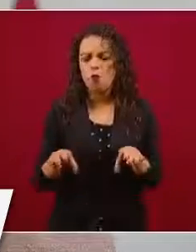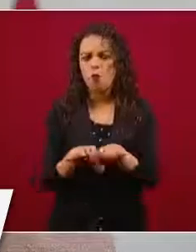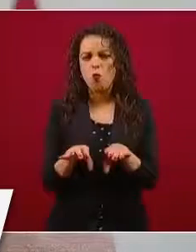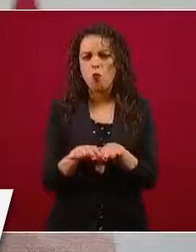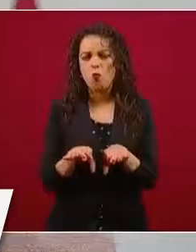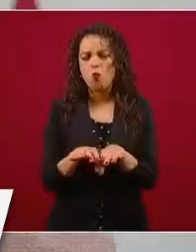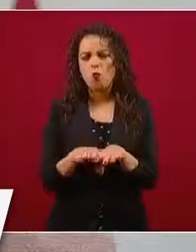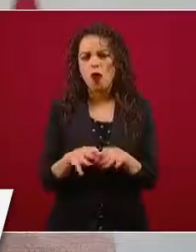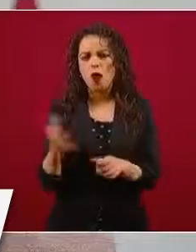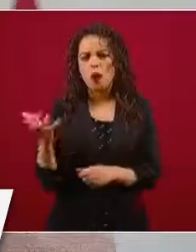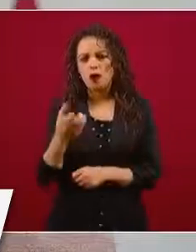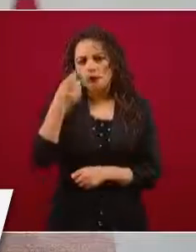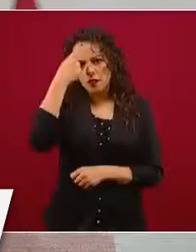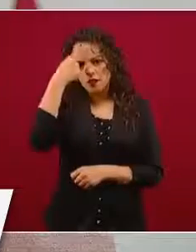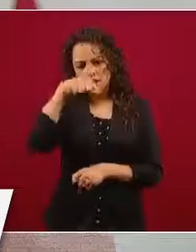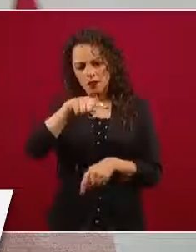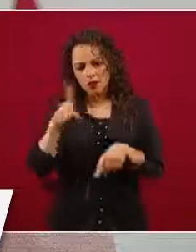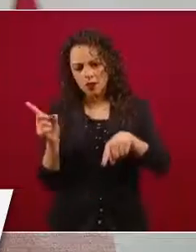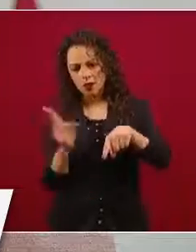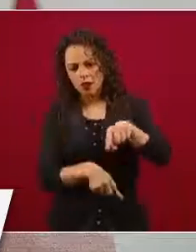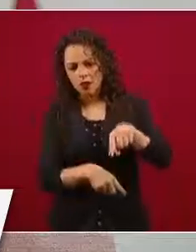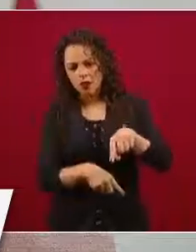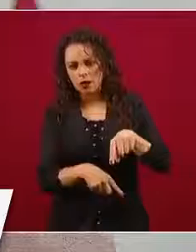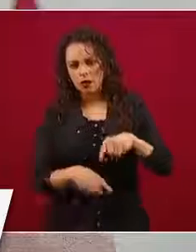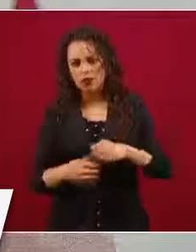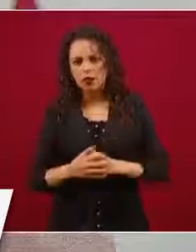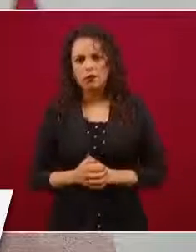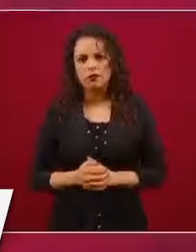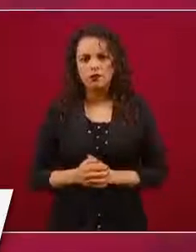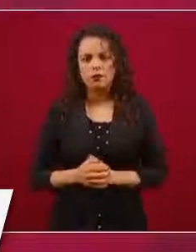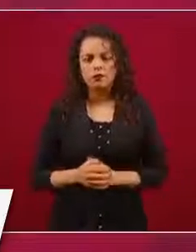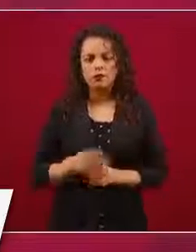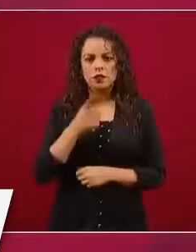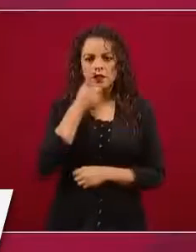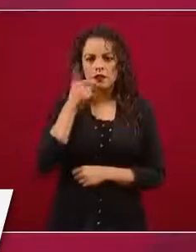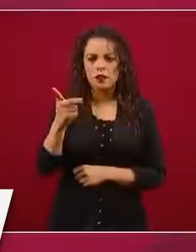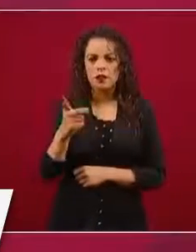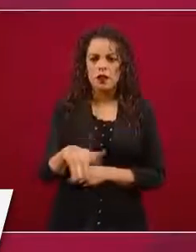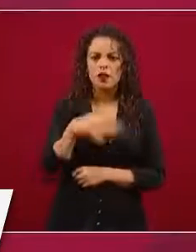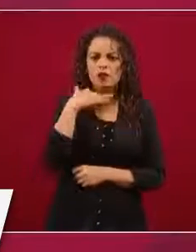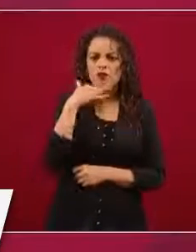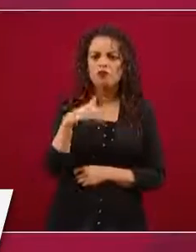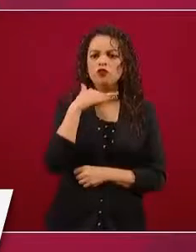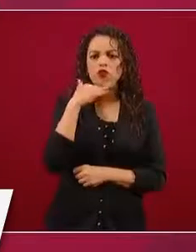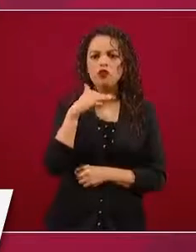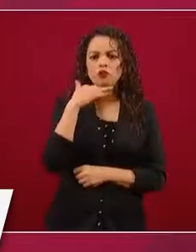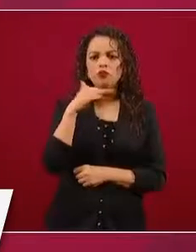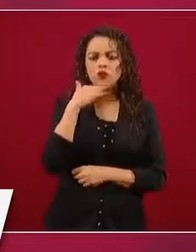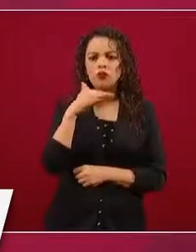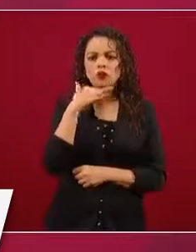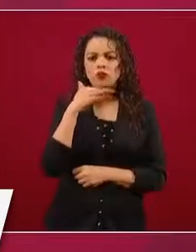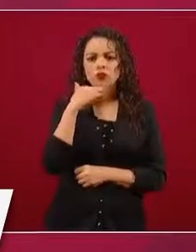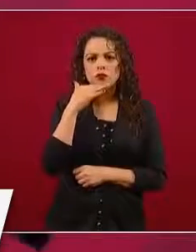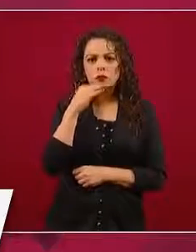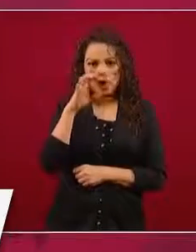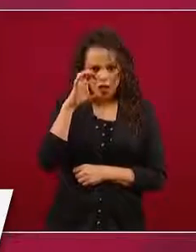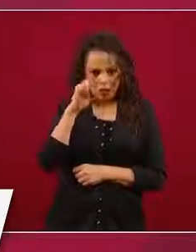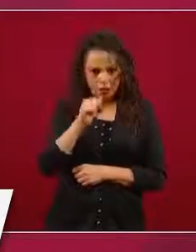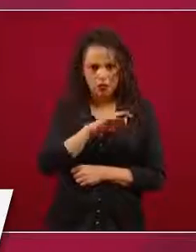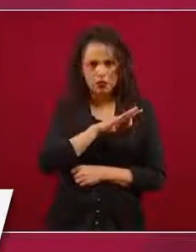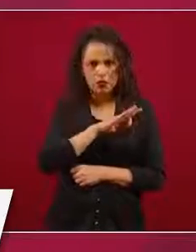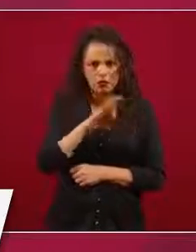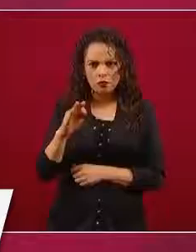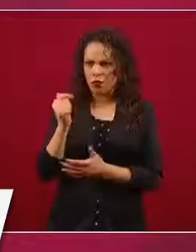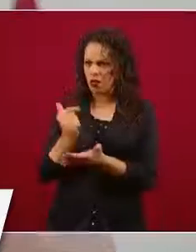de que la corrupción podía ser delito grave? ¿Cuándo, en la época de